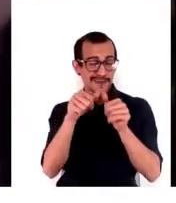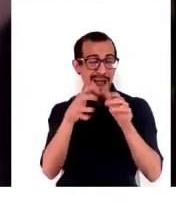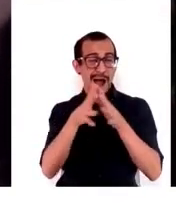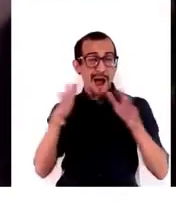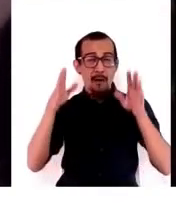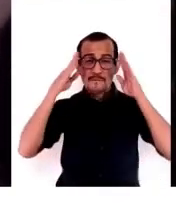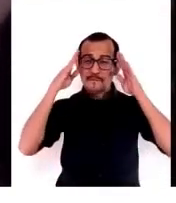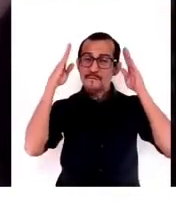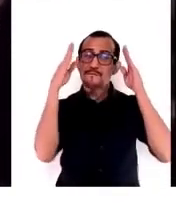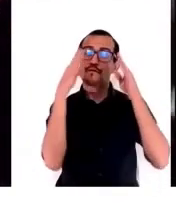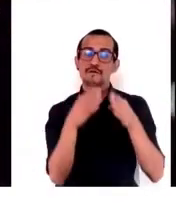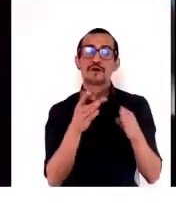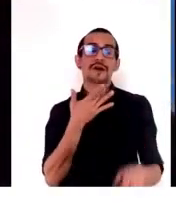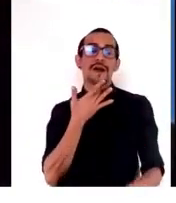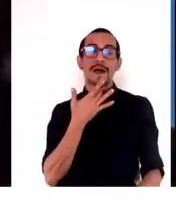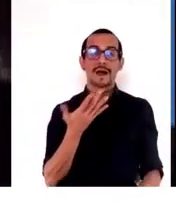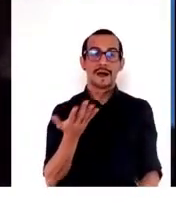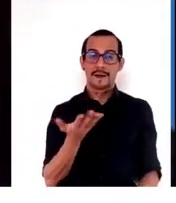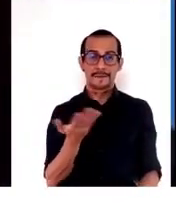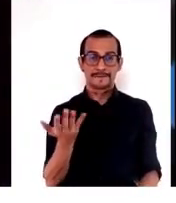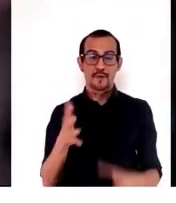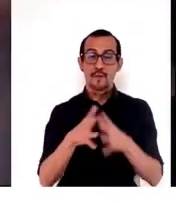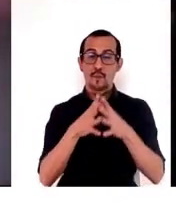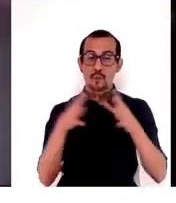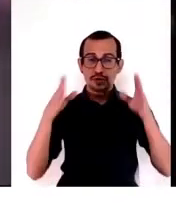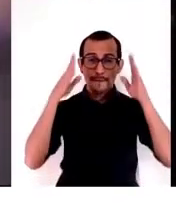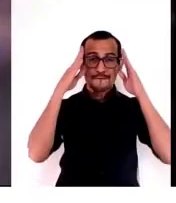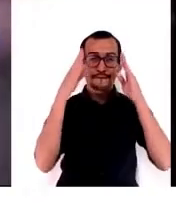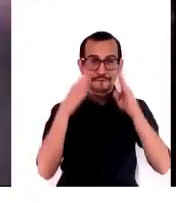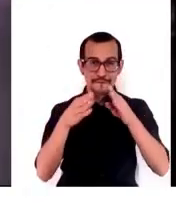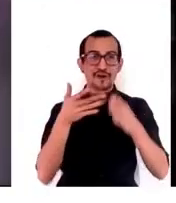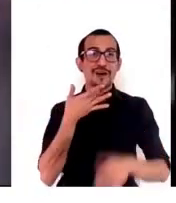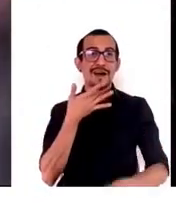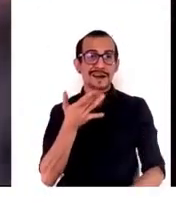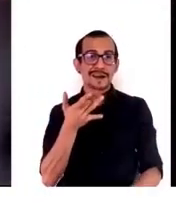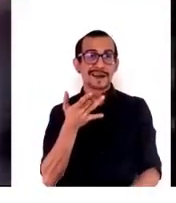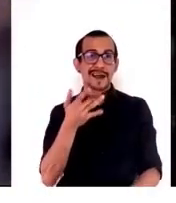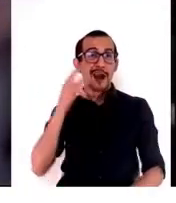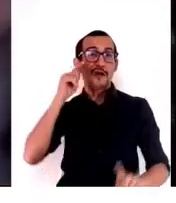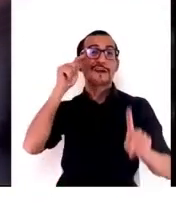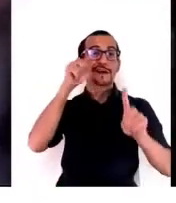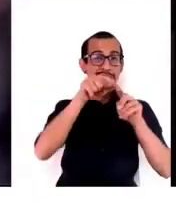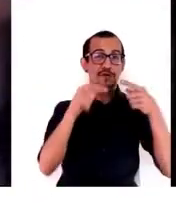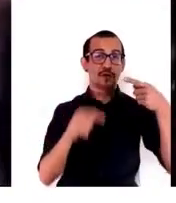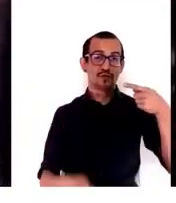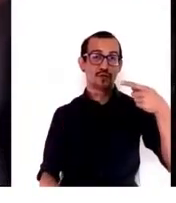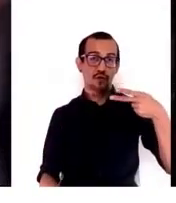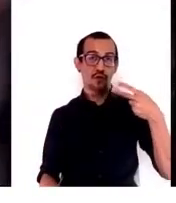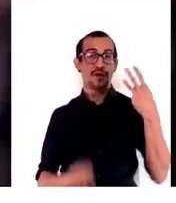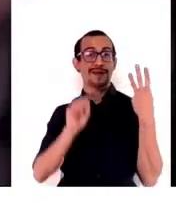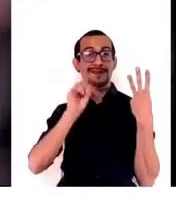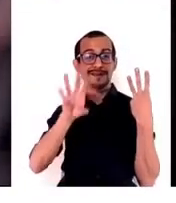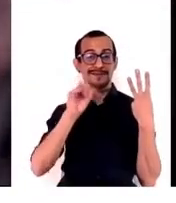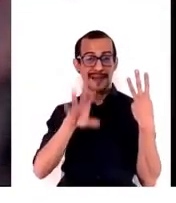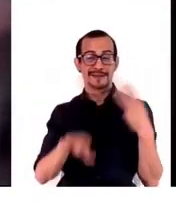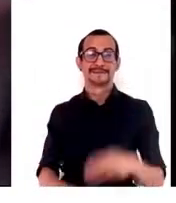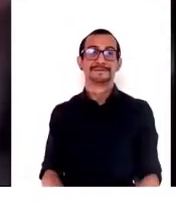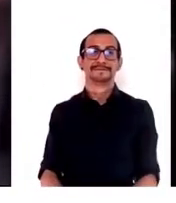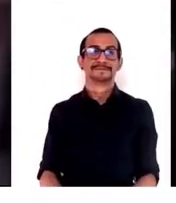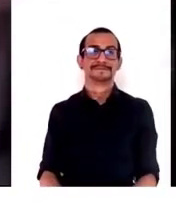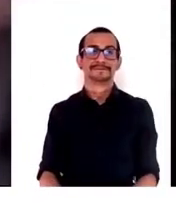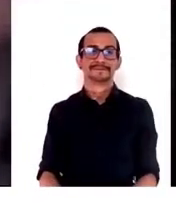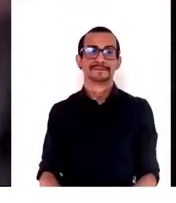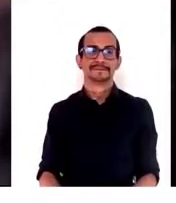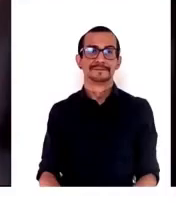mucho focus sobre SDG 1, 2 y 10, como he dicho. Pues